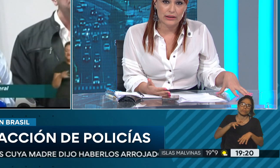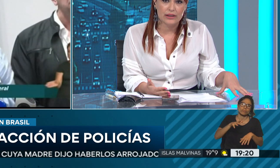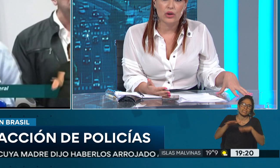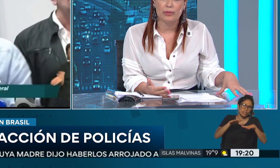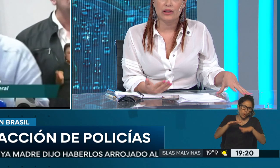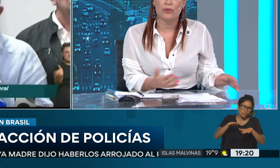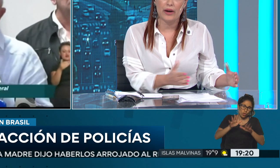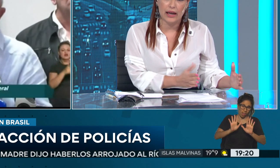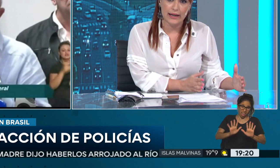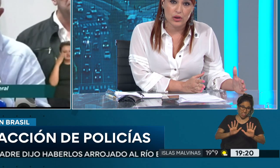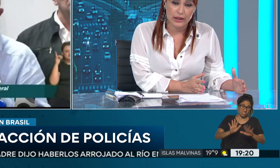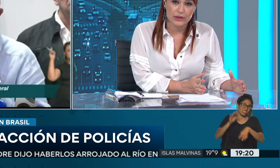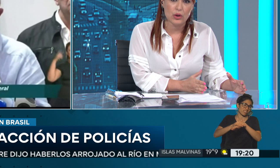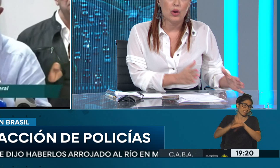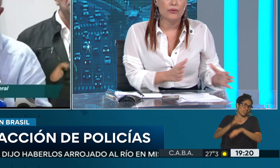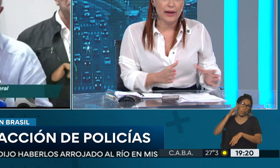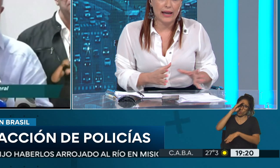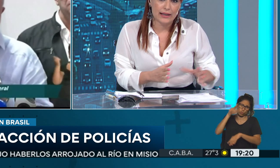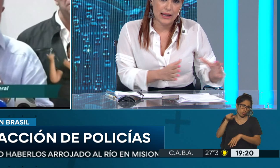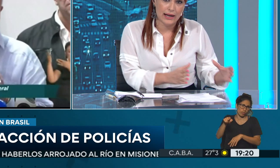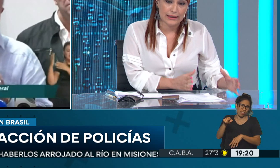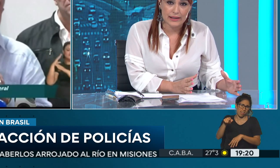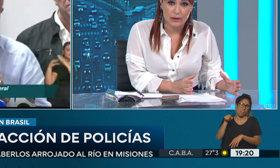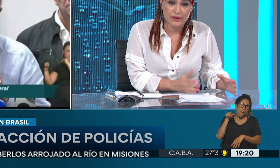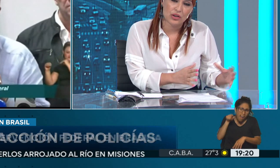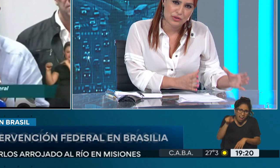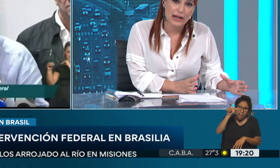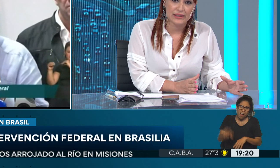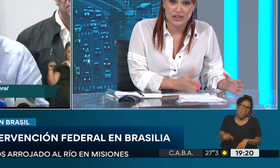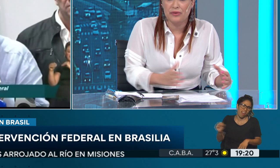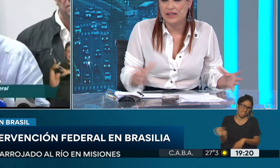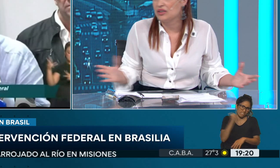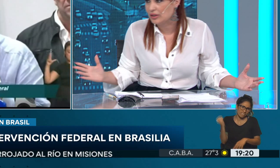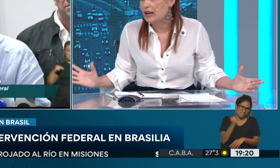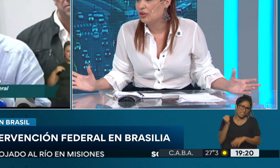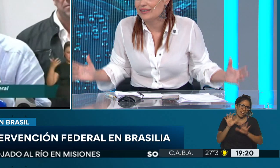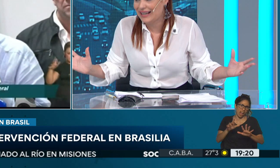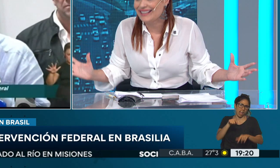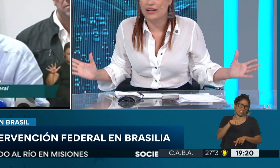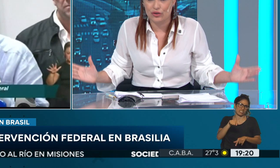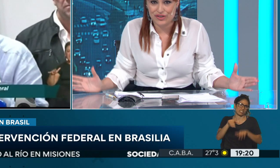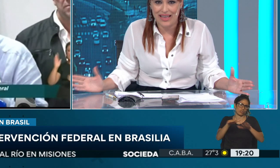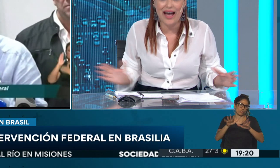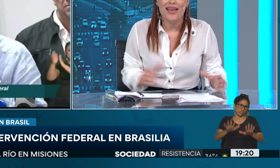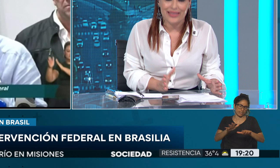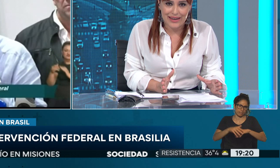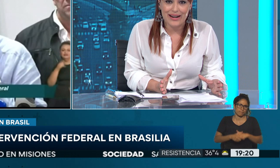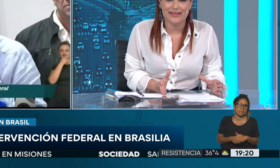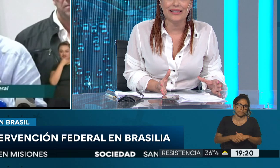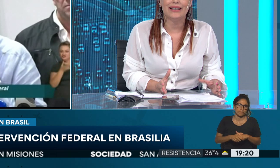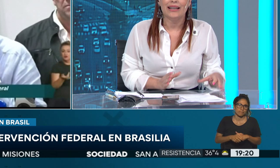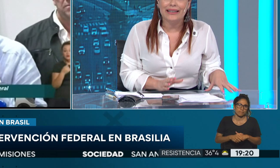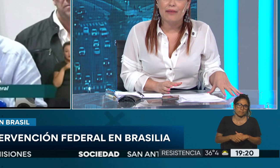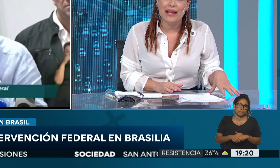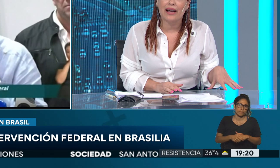el intento de golpe de estado fue en el congreso fue en la residencia no en la residencia oficial sino lo que sería la Casa Rosada de